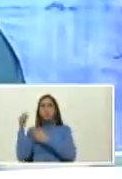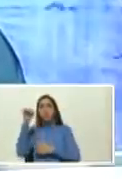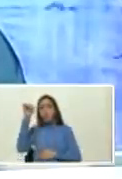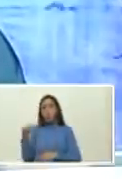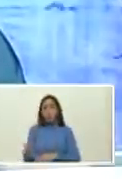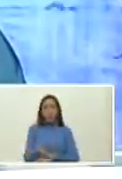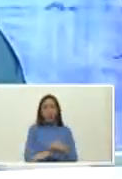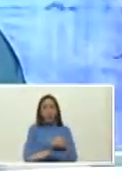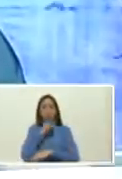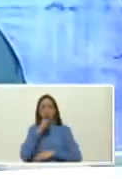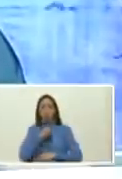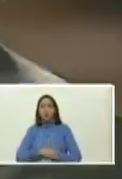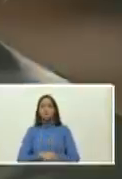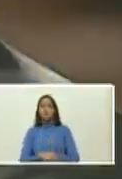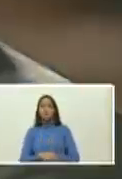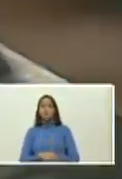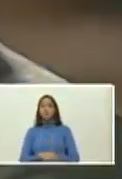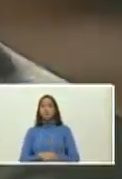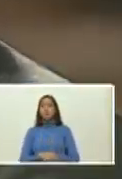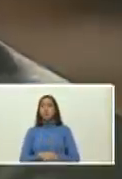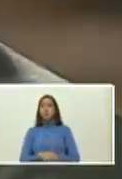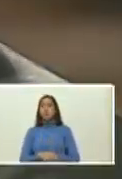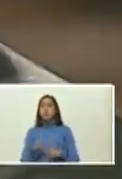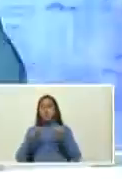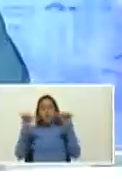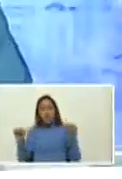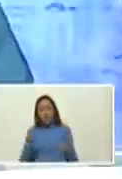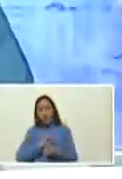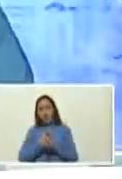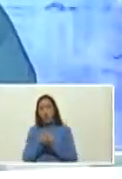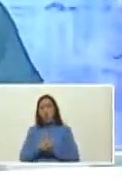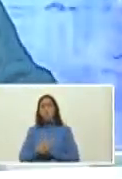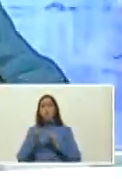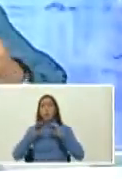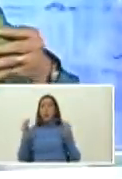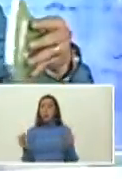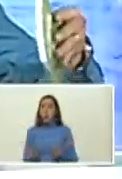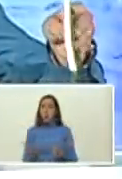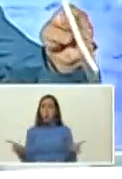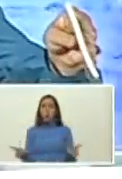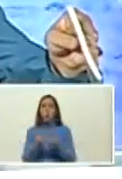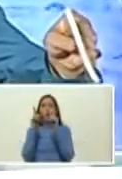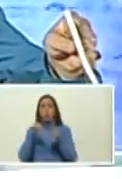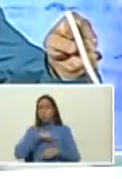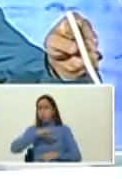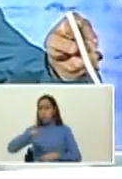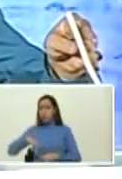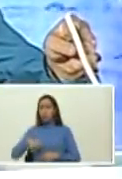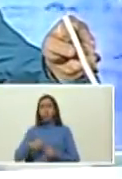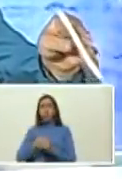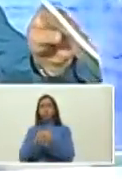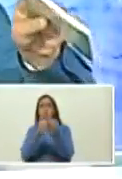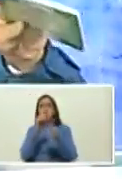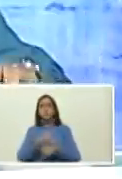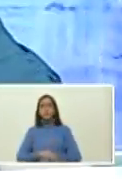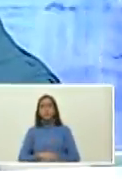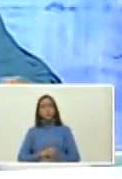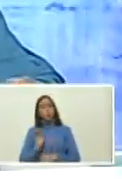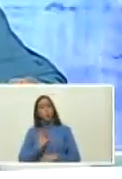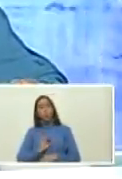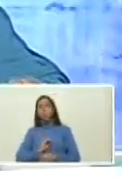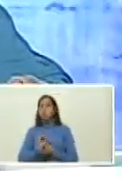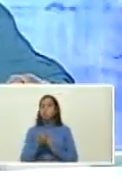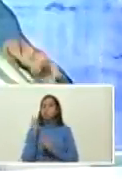pandemia y el sistema mundo el mundo cambia cambiemos con él o cambiamos con él o nos cambia a nosotros